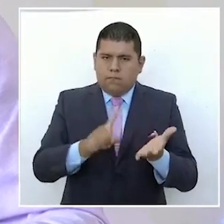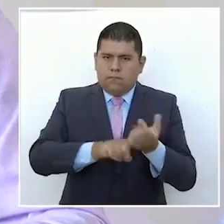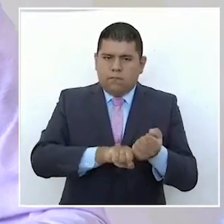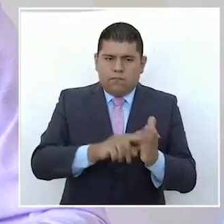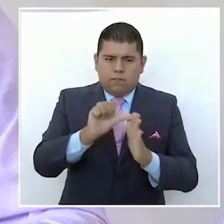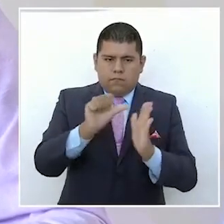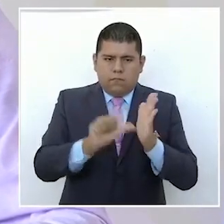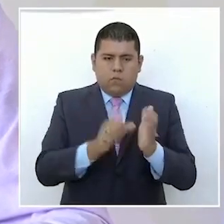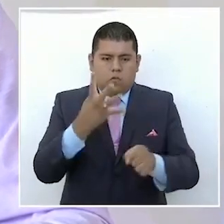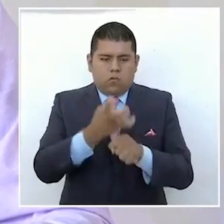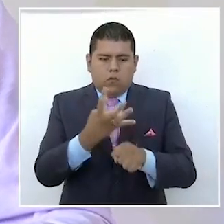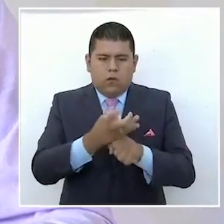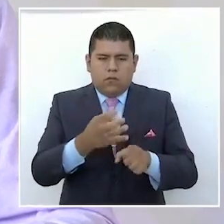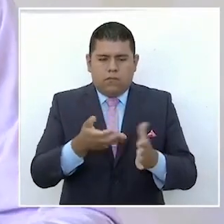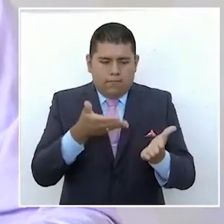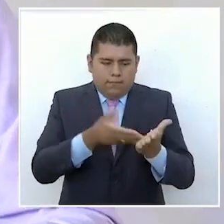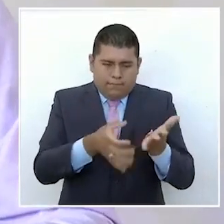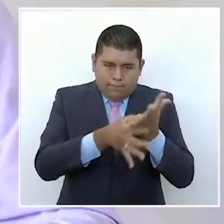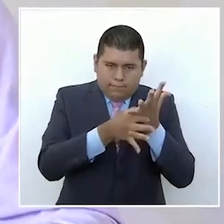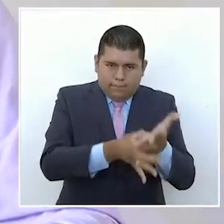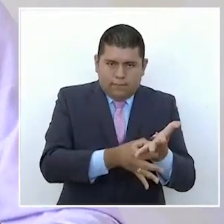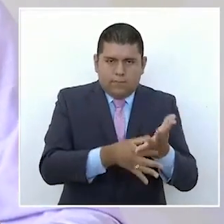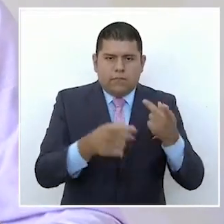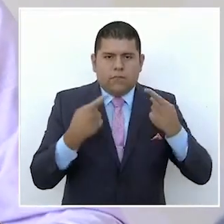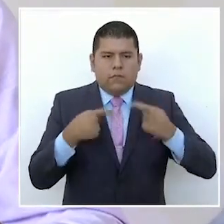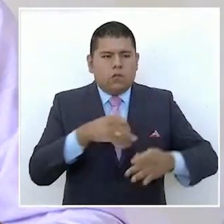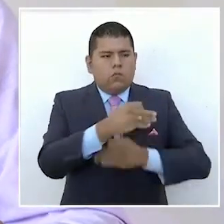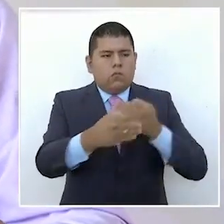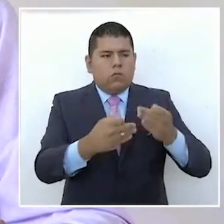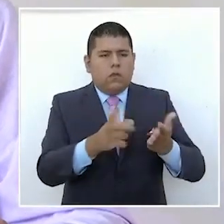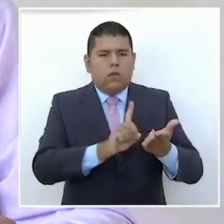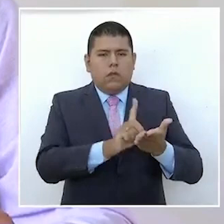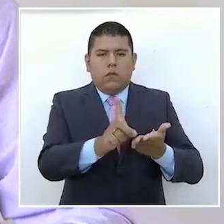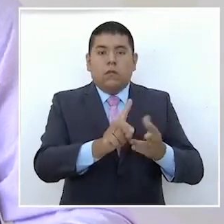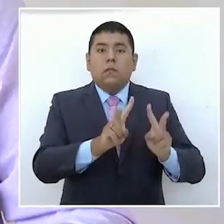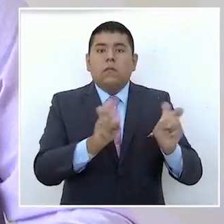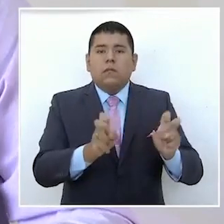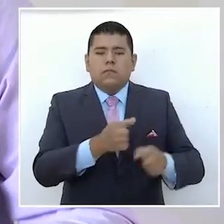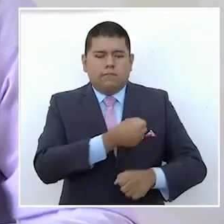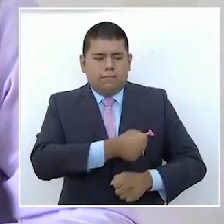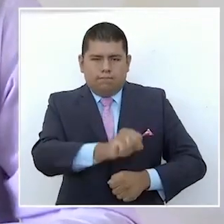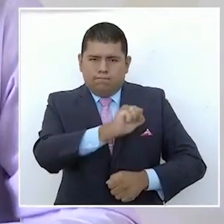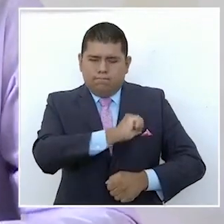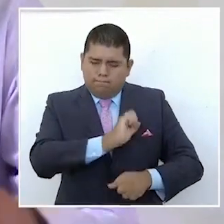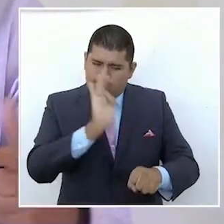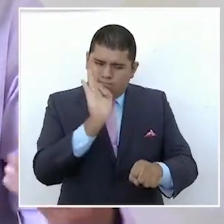derecho a la salud. ¿Qué es esto? Este,